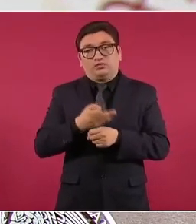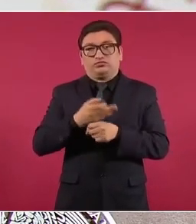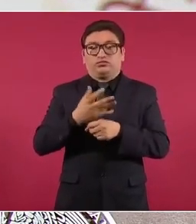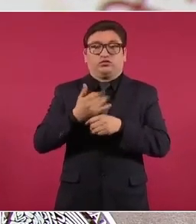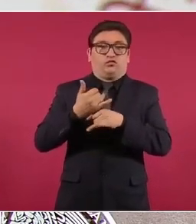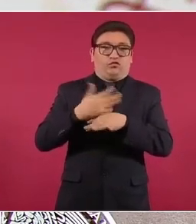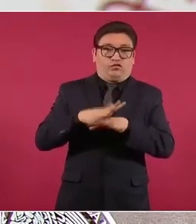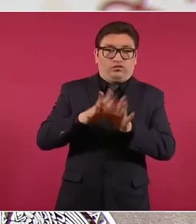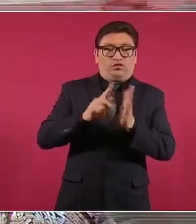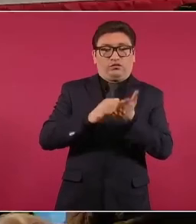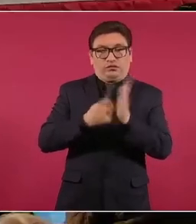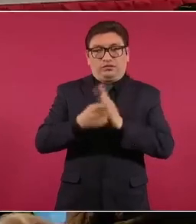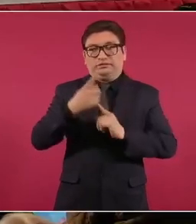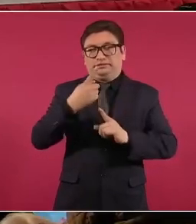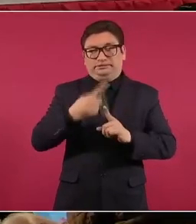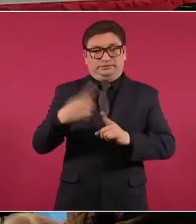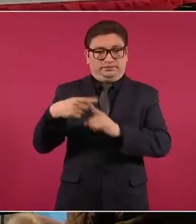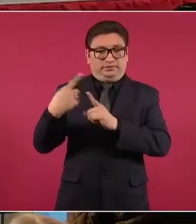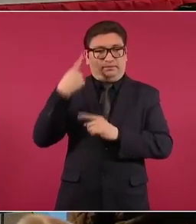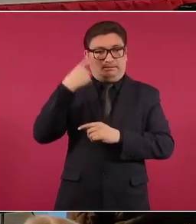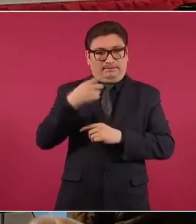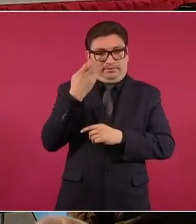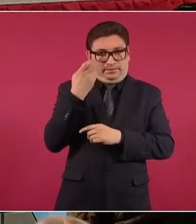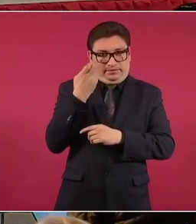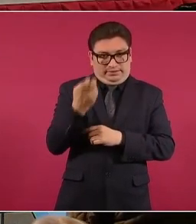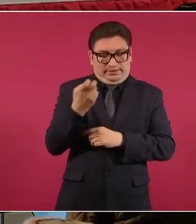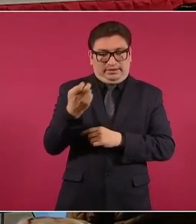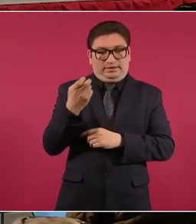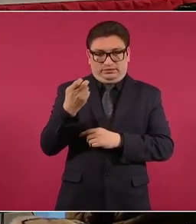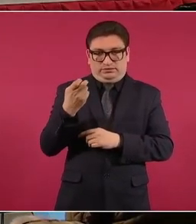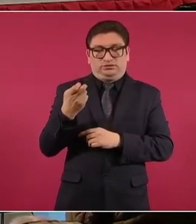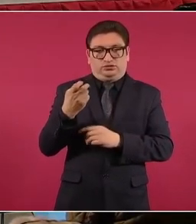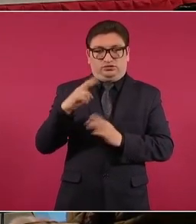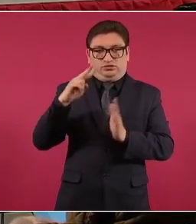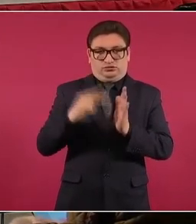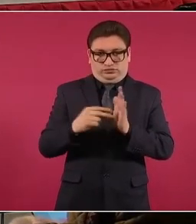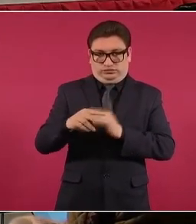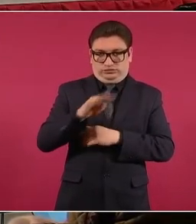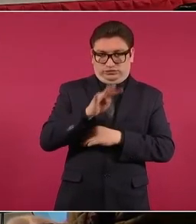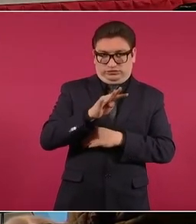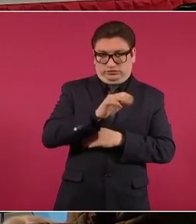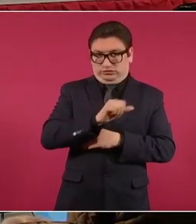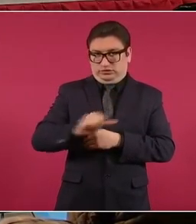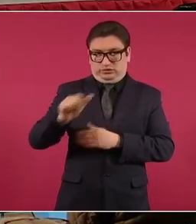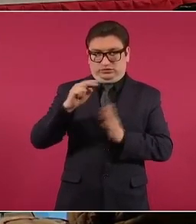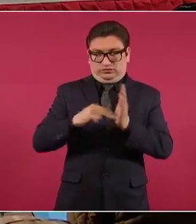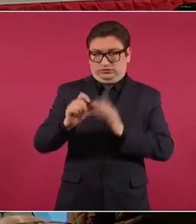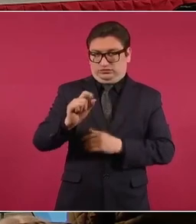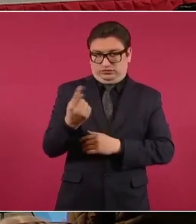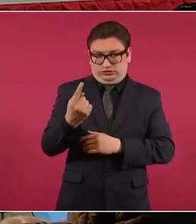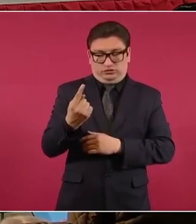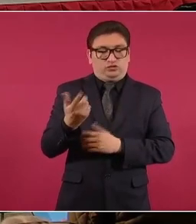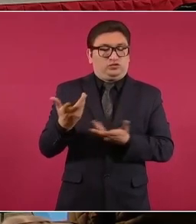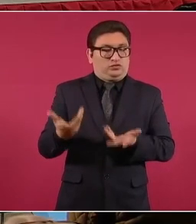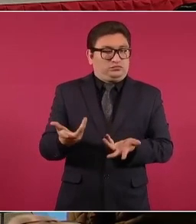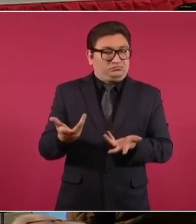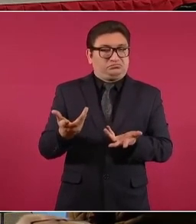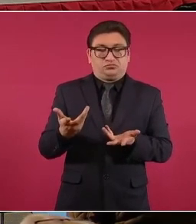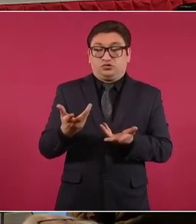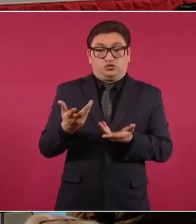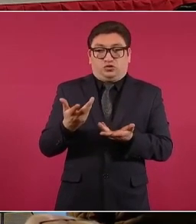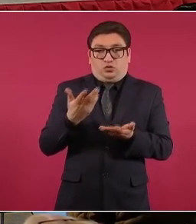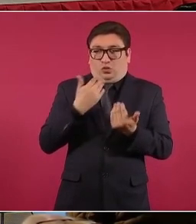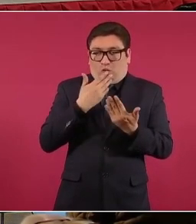los datos técnicos disponibles para estos casos recientes de 2019 a 2021 no nos